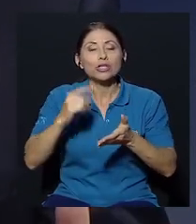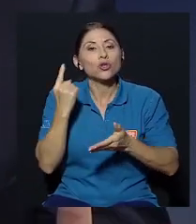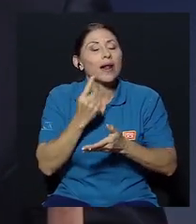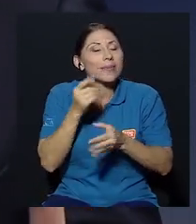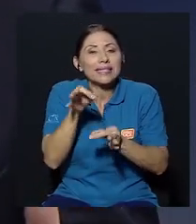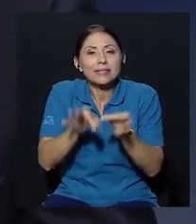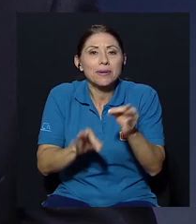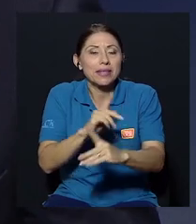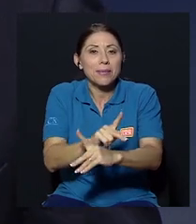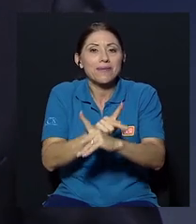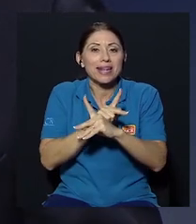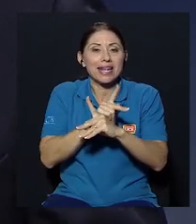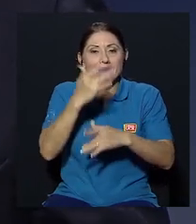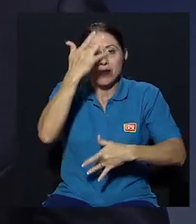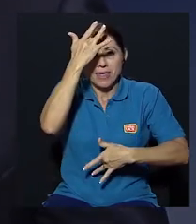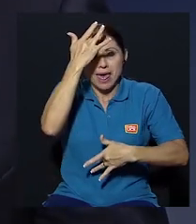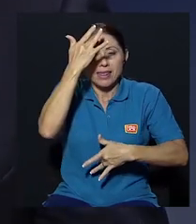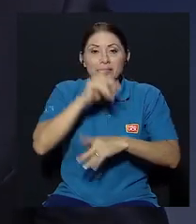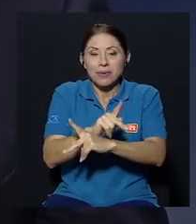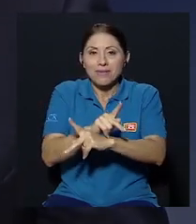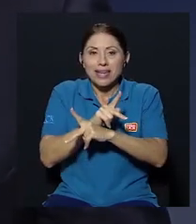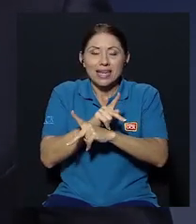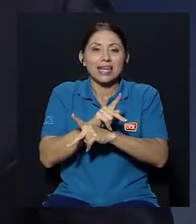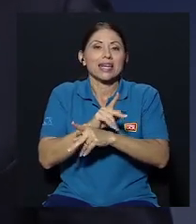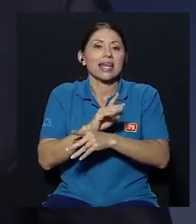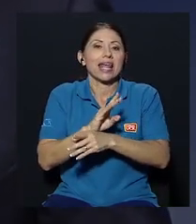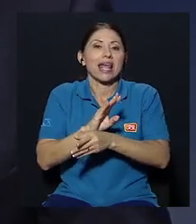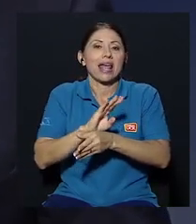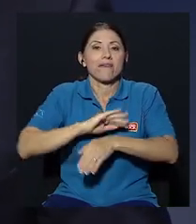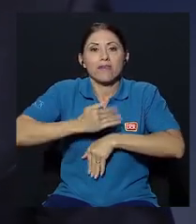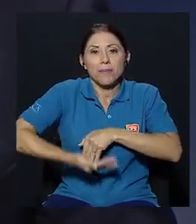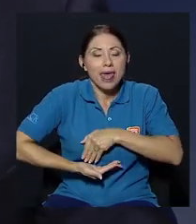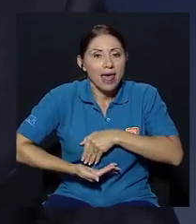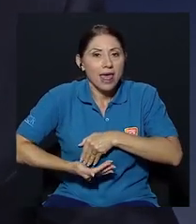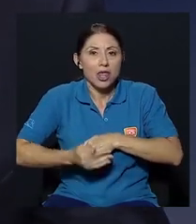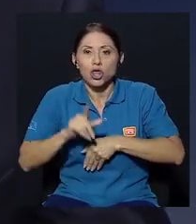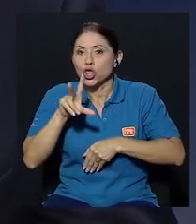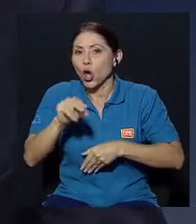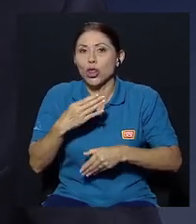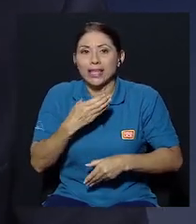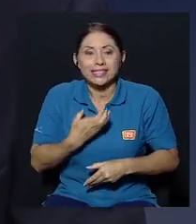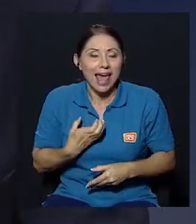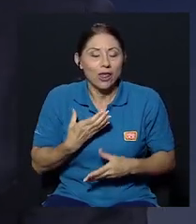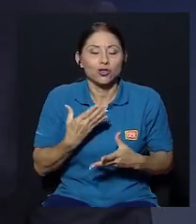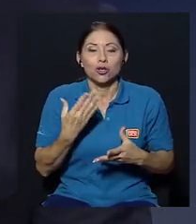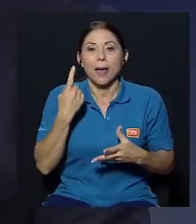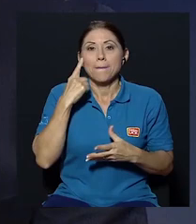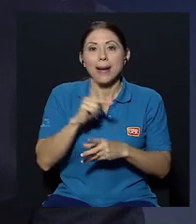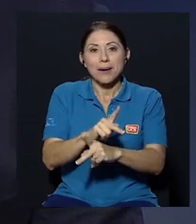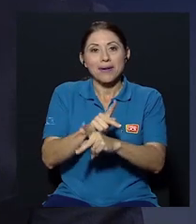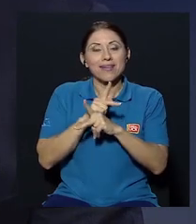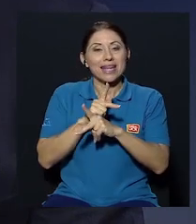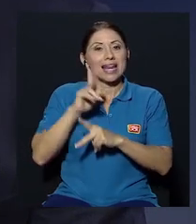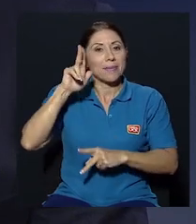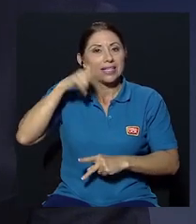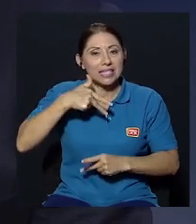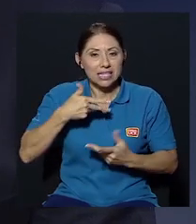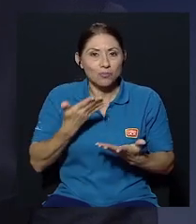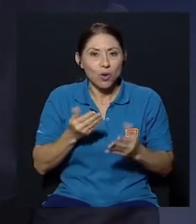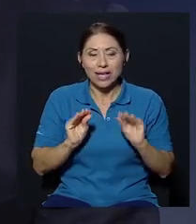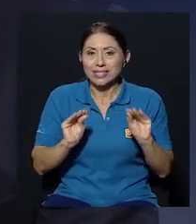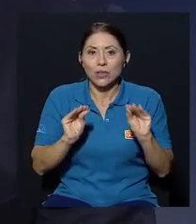prevenir enfermedades embarazos no deseados para prevenir el machismo y esas cosas es